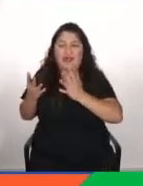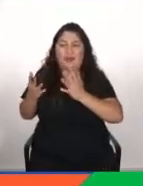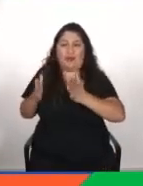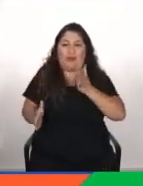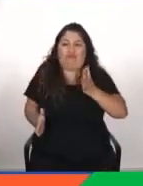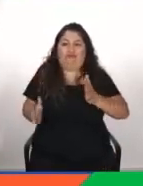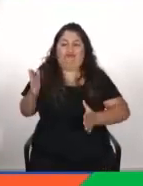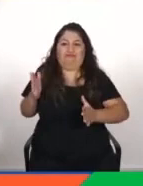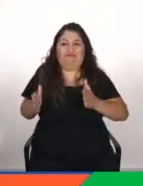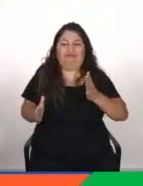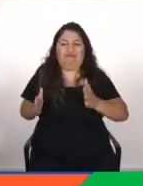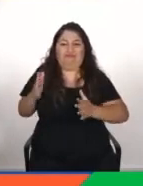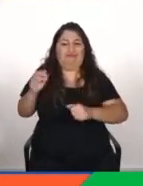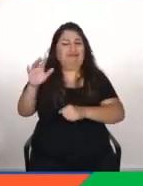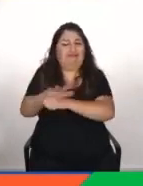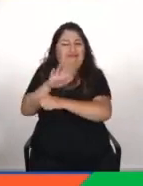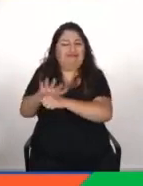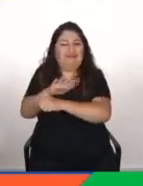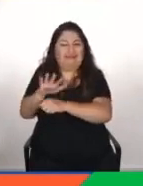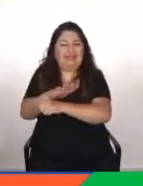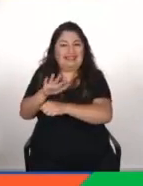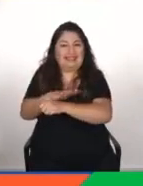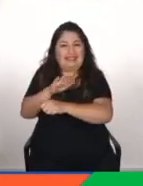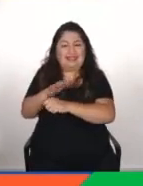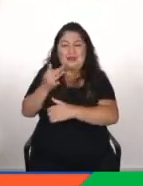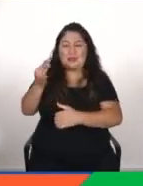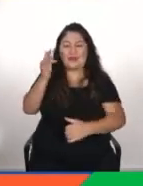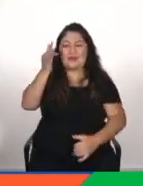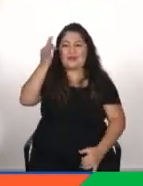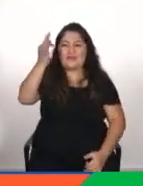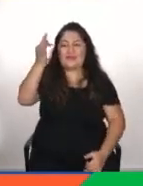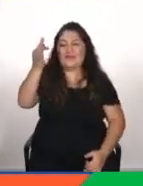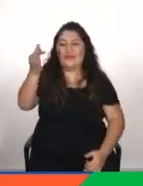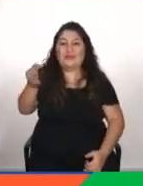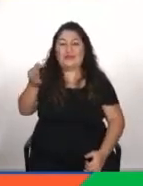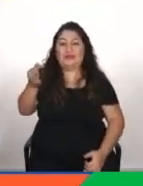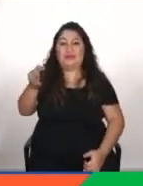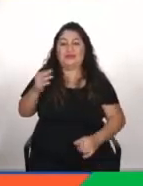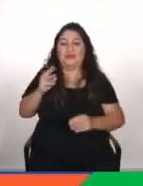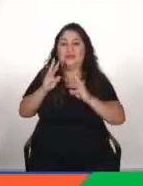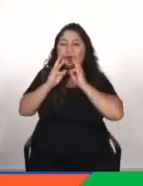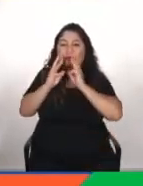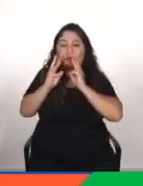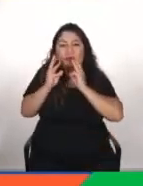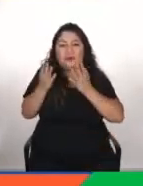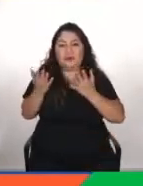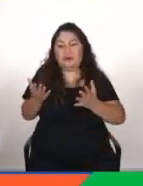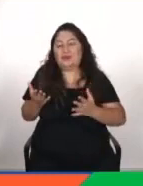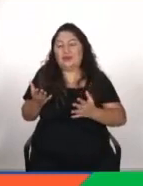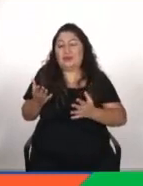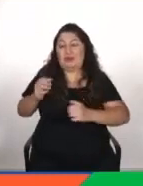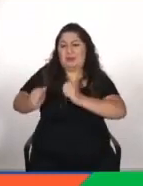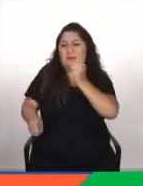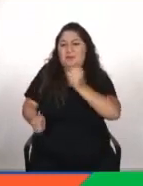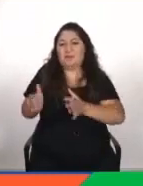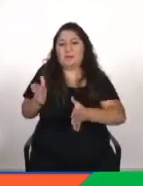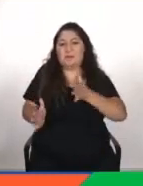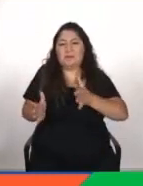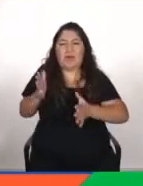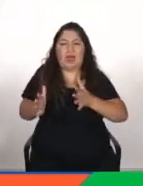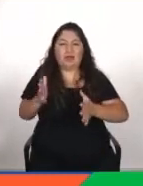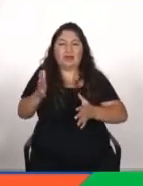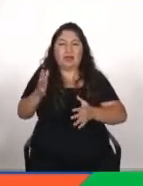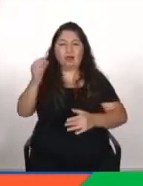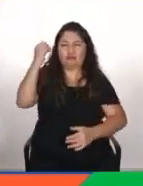imaginan todas estas de estos futuros distópicos y como wow como este miedito de que las máquinas aprendan por sí solas matrix